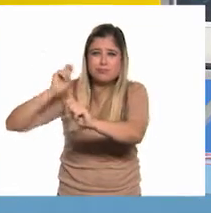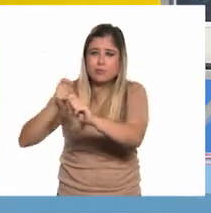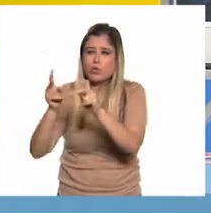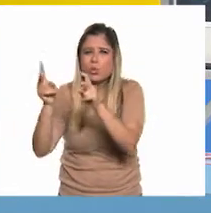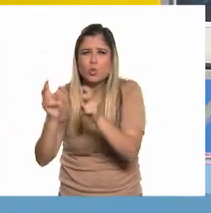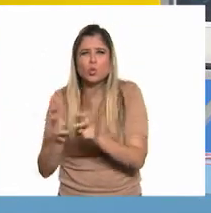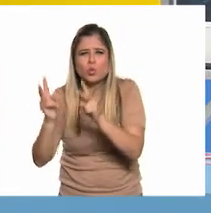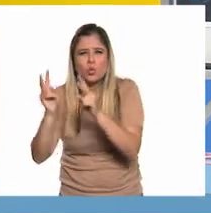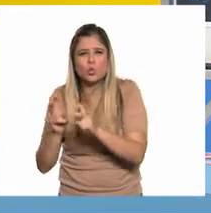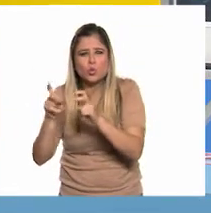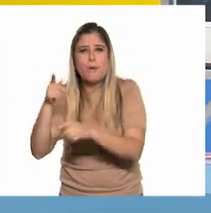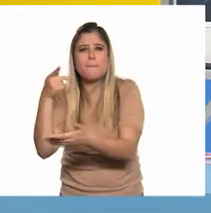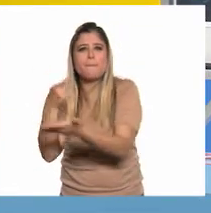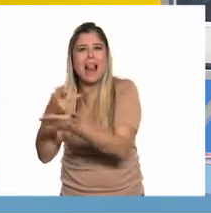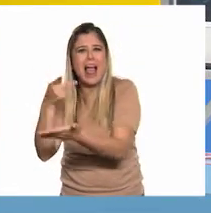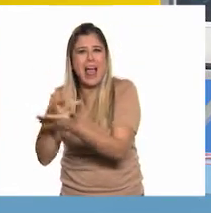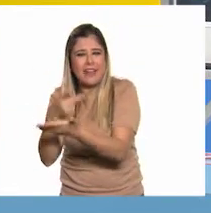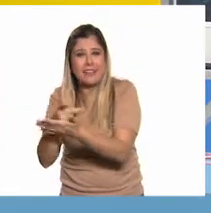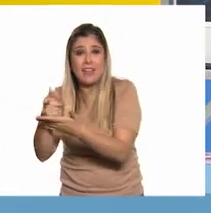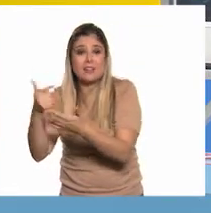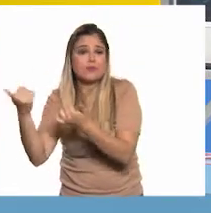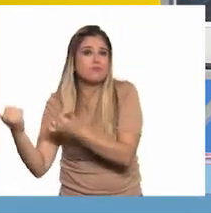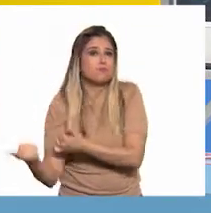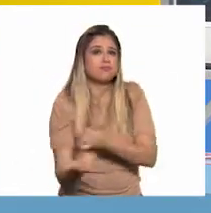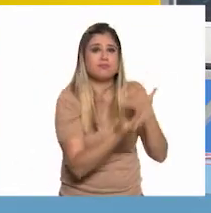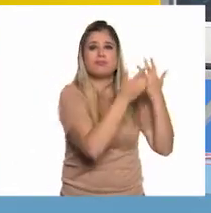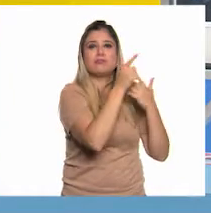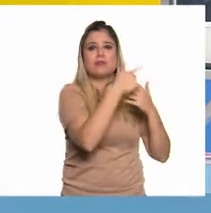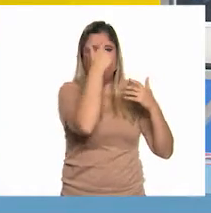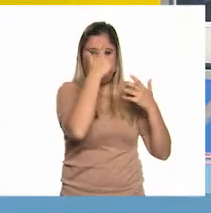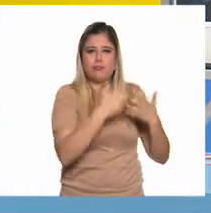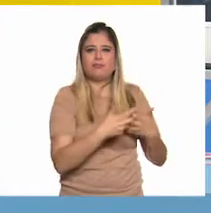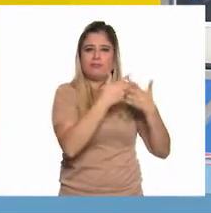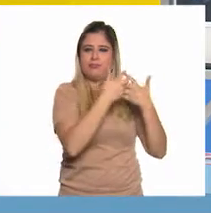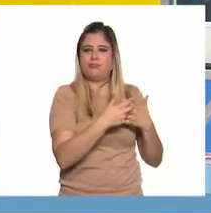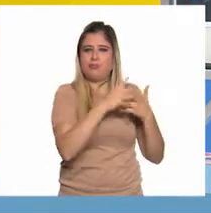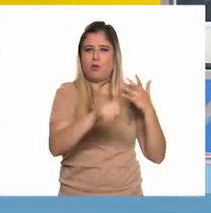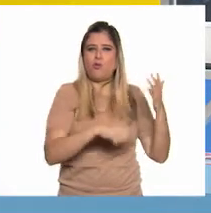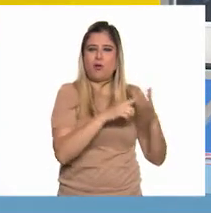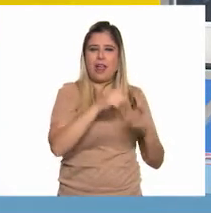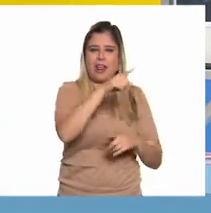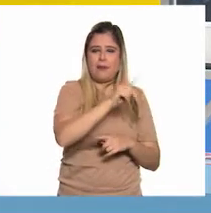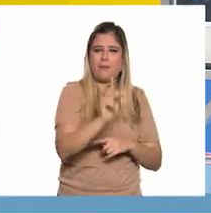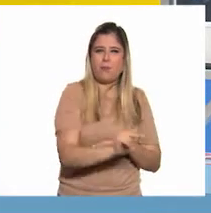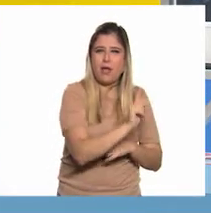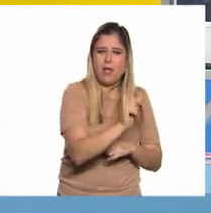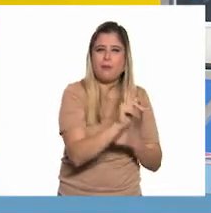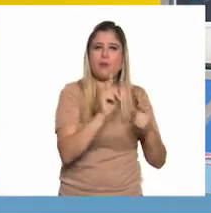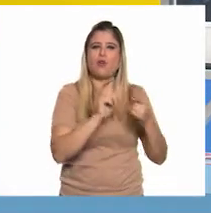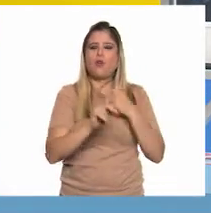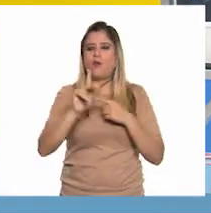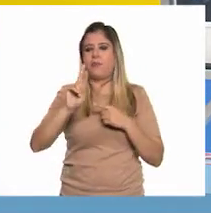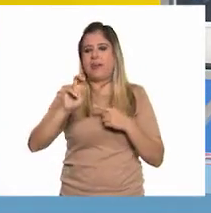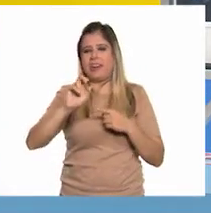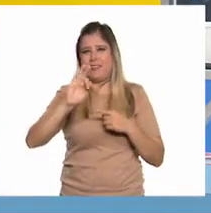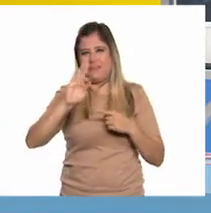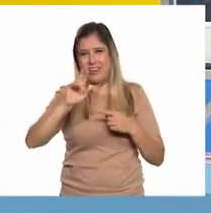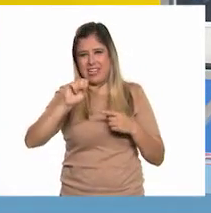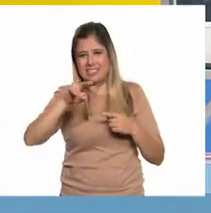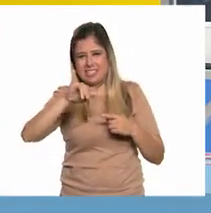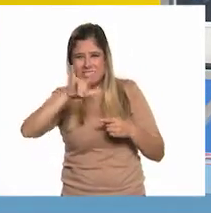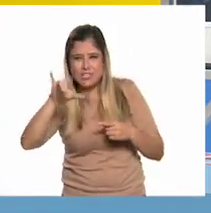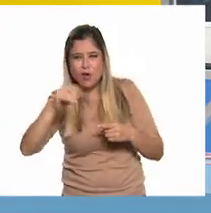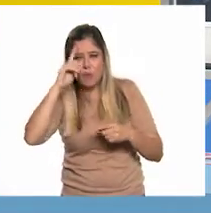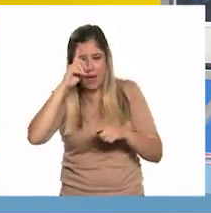roca que contiene el mineral y de ahí la llevan a plantas de beneficios en localidades urbanas como Fresnillo para poder